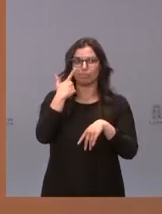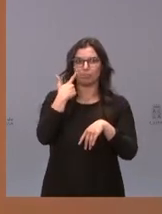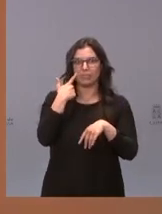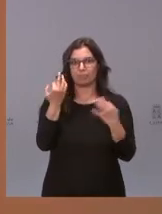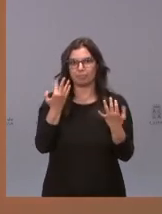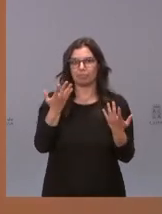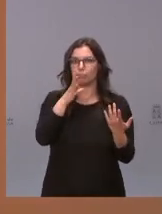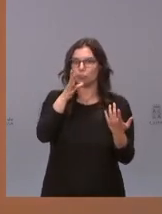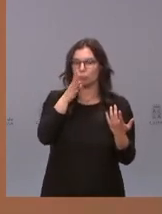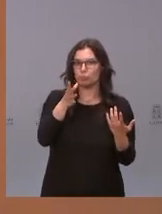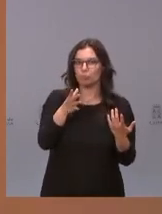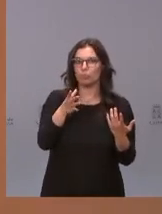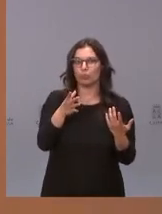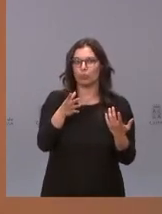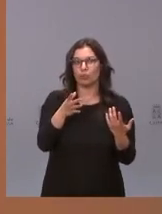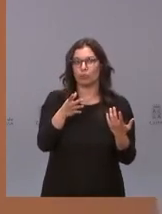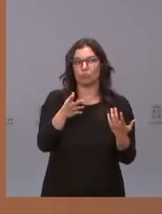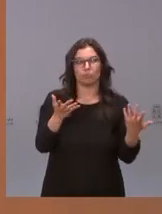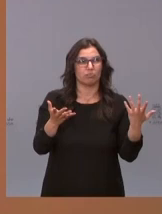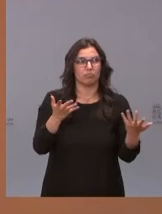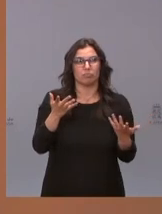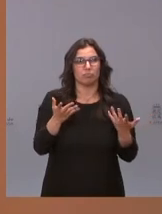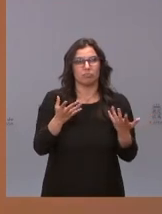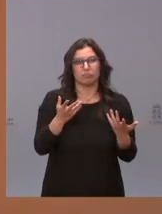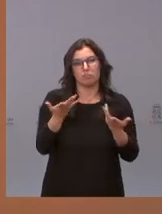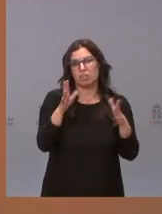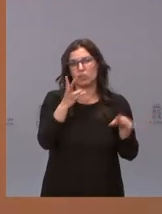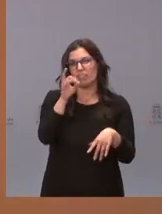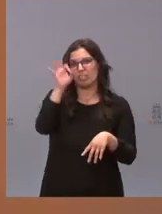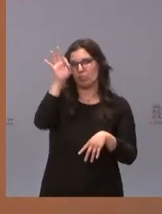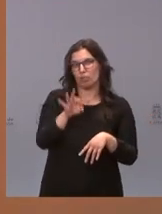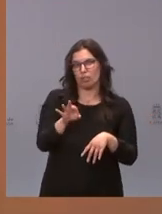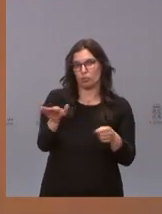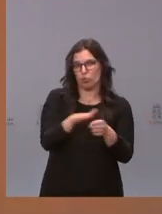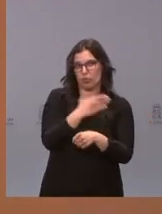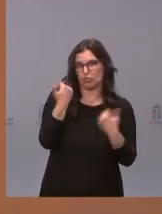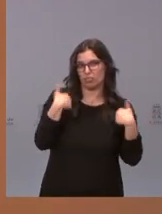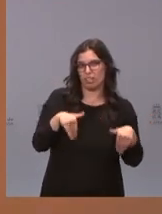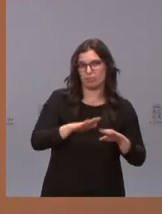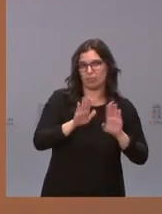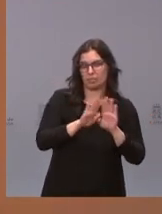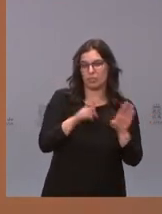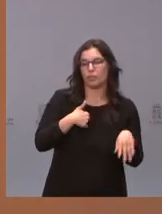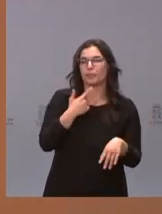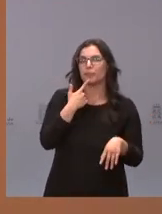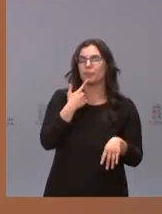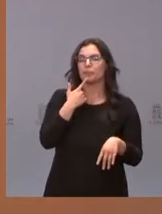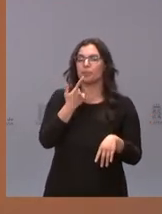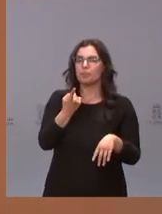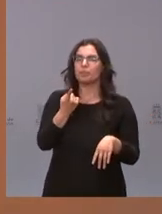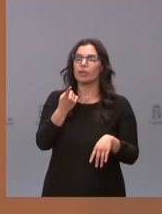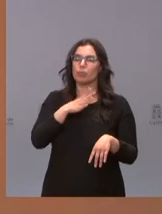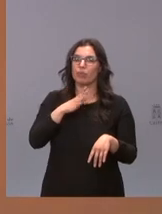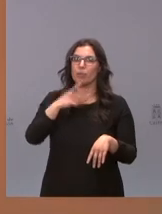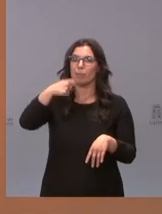porque se ha vacunado prácticamente solo en torno al 20% de los mayores de 80 solo le pido al presidente un mensaje para esta